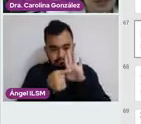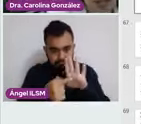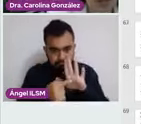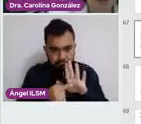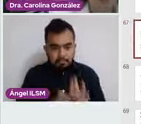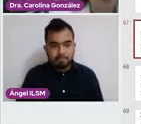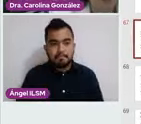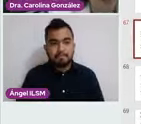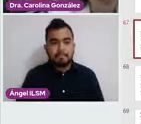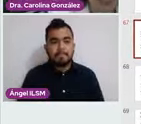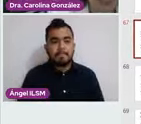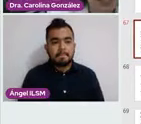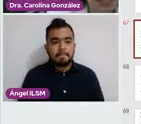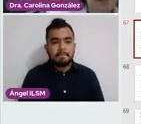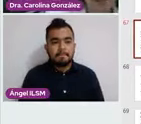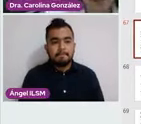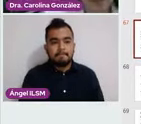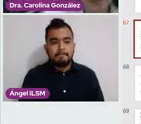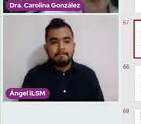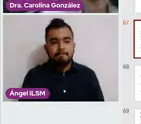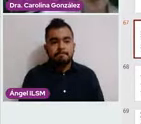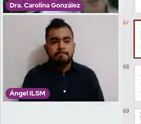Ay, la 67.